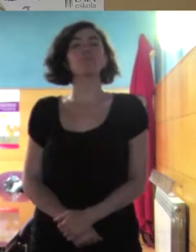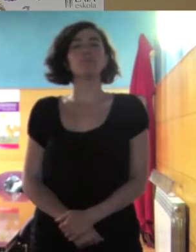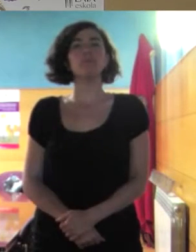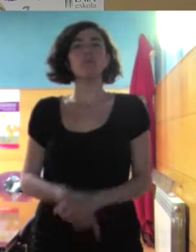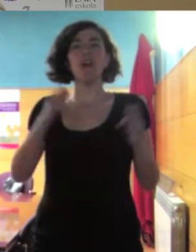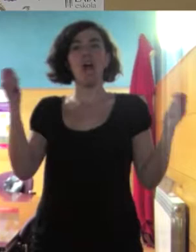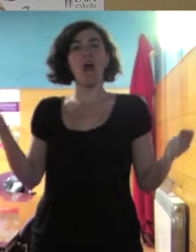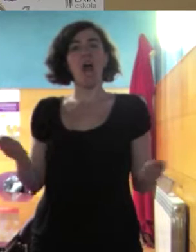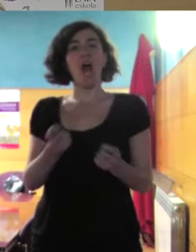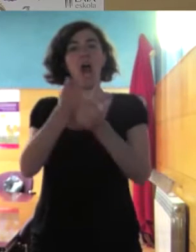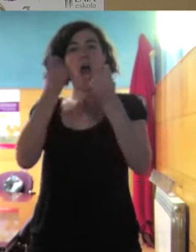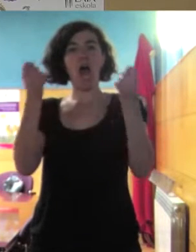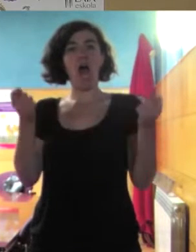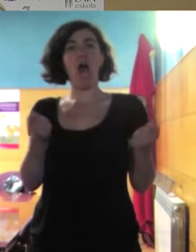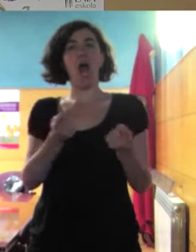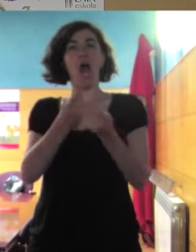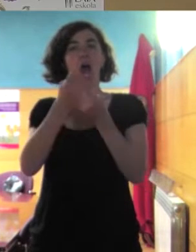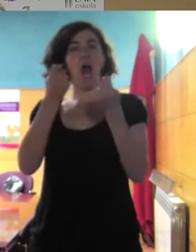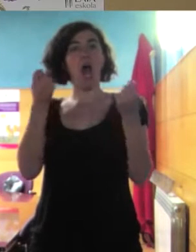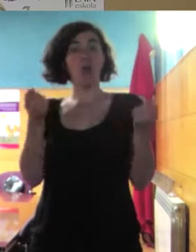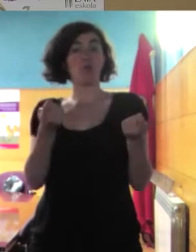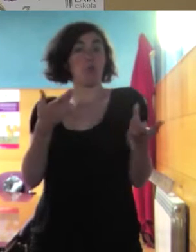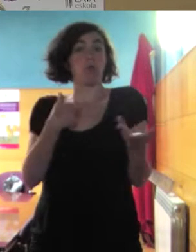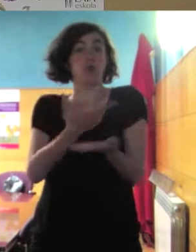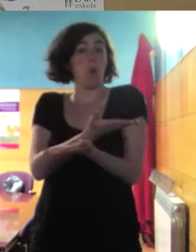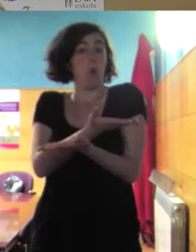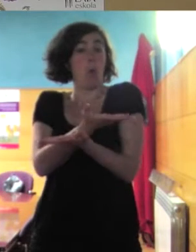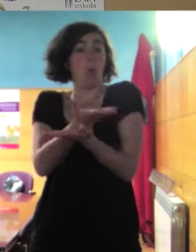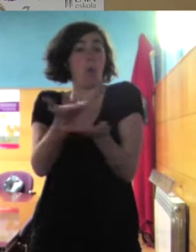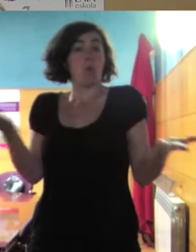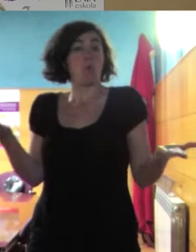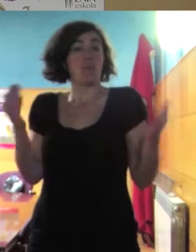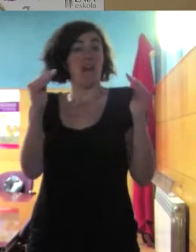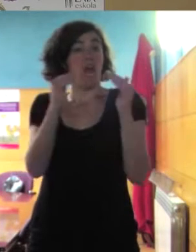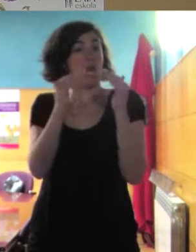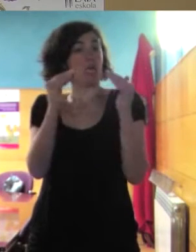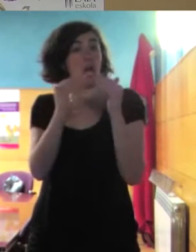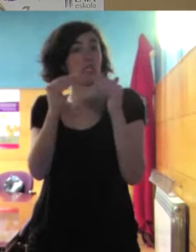dominical de una revista que podemos tener cualquiera de nosotras en nuestra casa